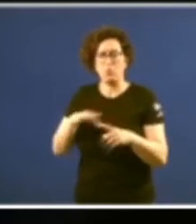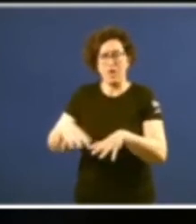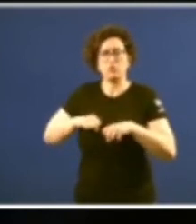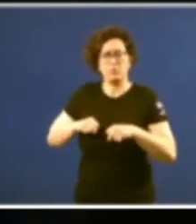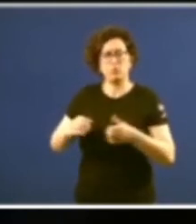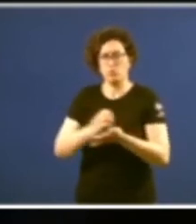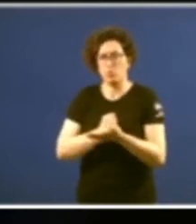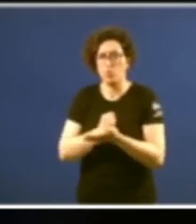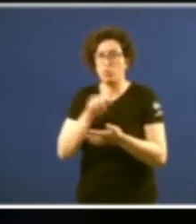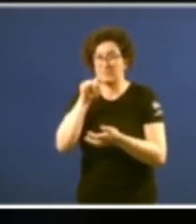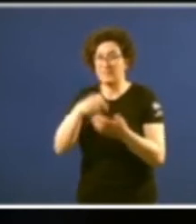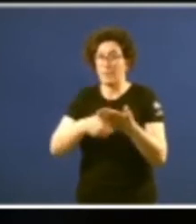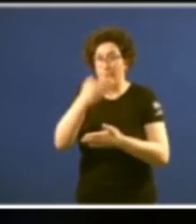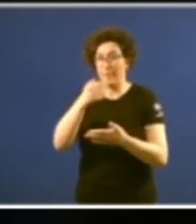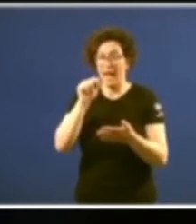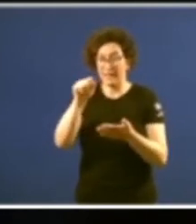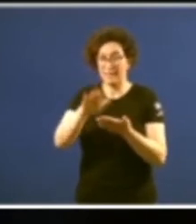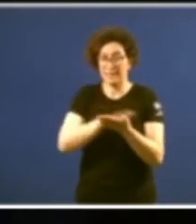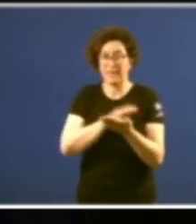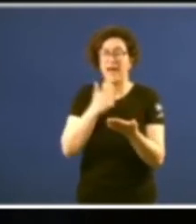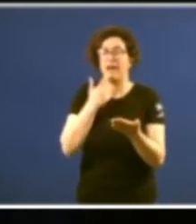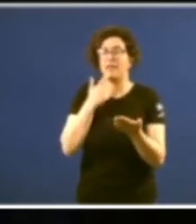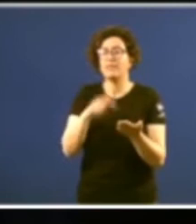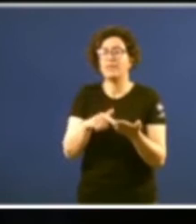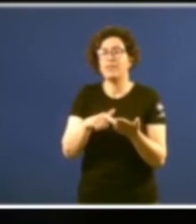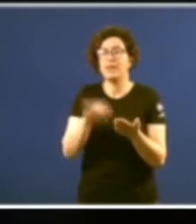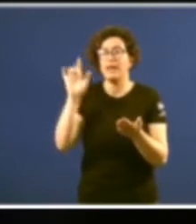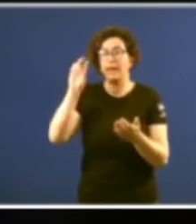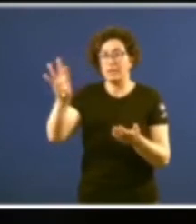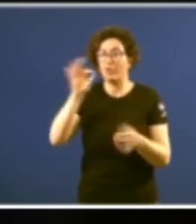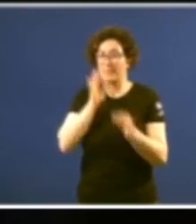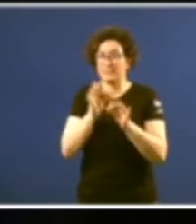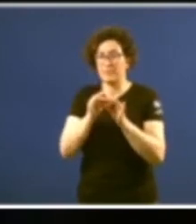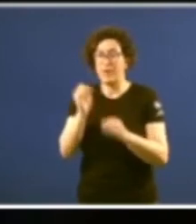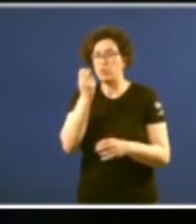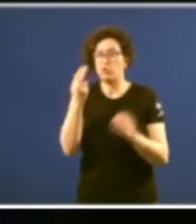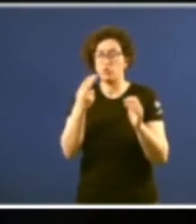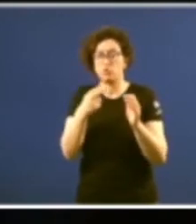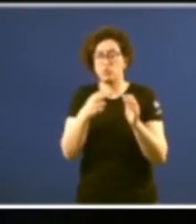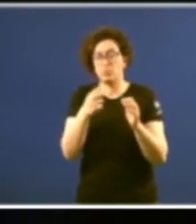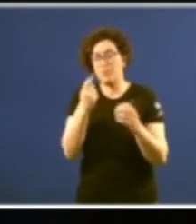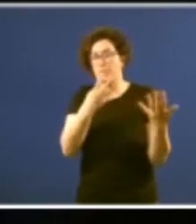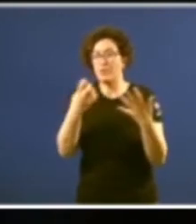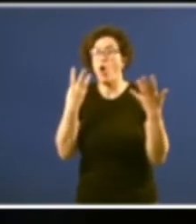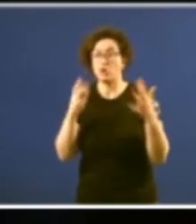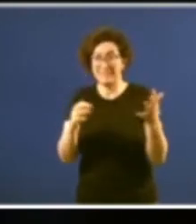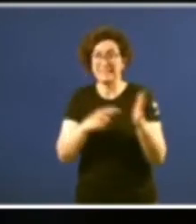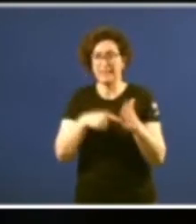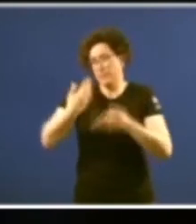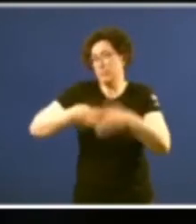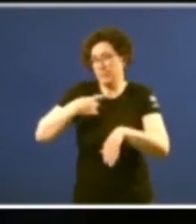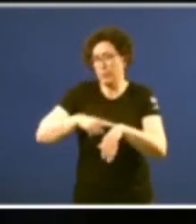dice esa página que é do día 14 de setembro do 80 xa vai pasando o tempo que